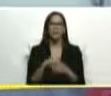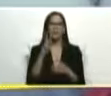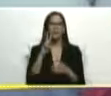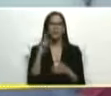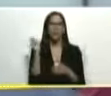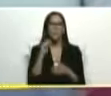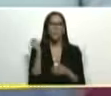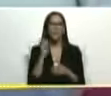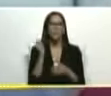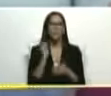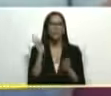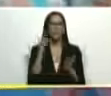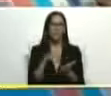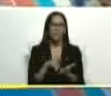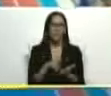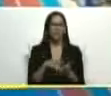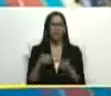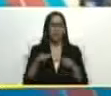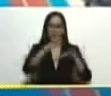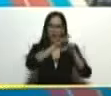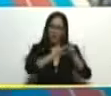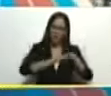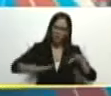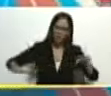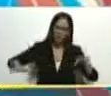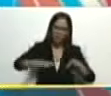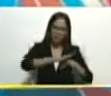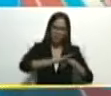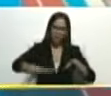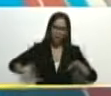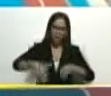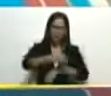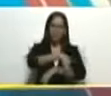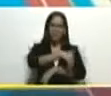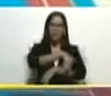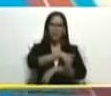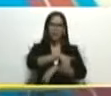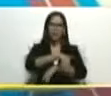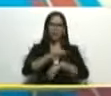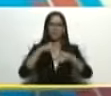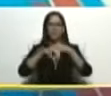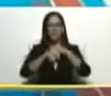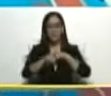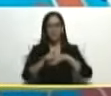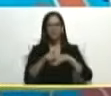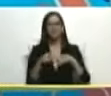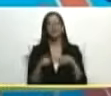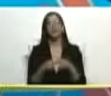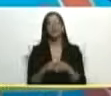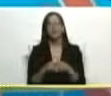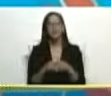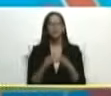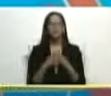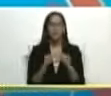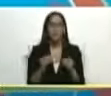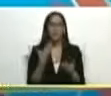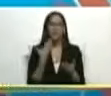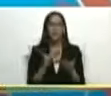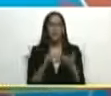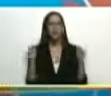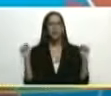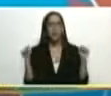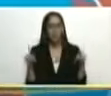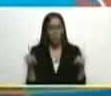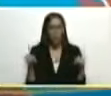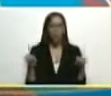meses vinieron y afaltaron una parte de la entrada de Turmerito y todo lo que hemos pedido hoy por